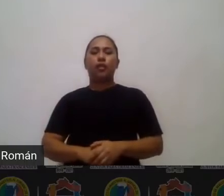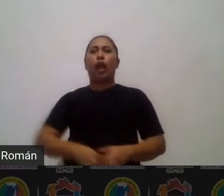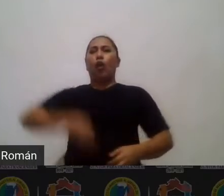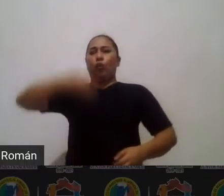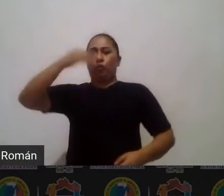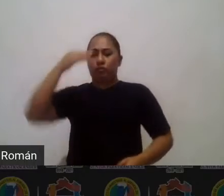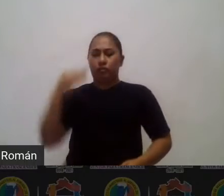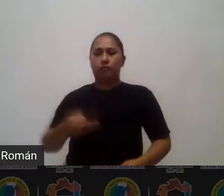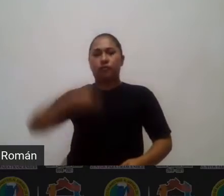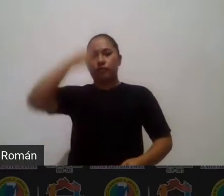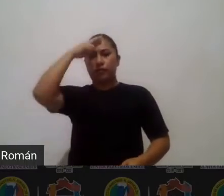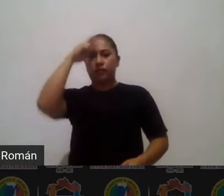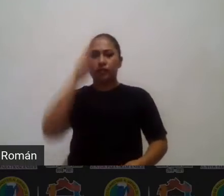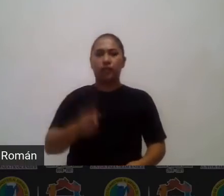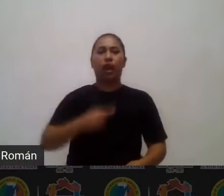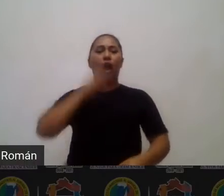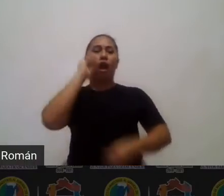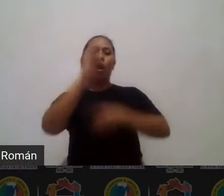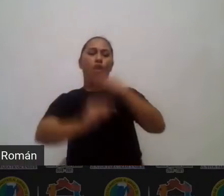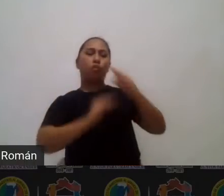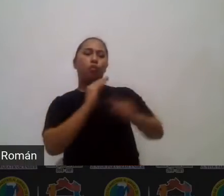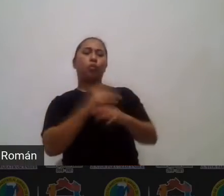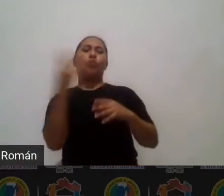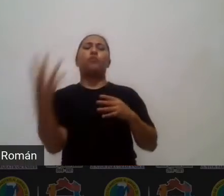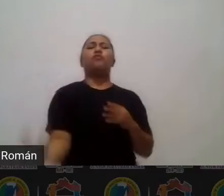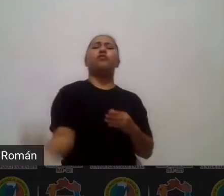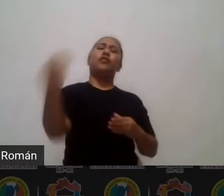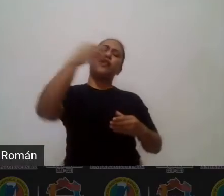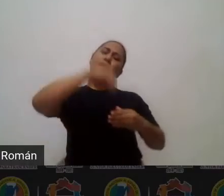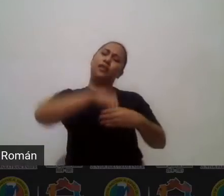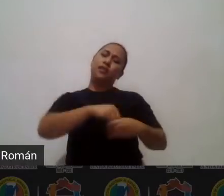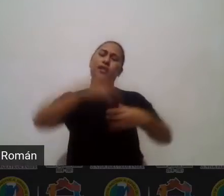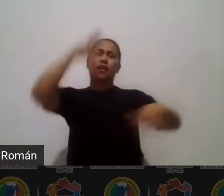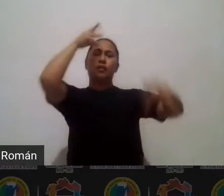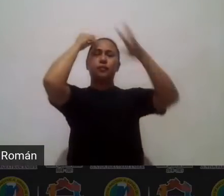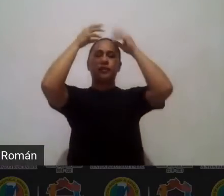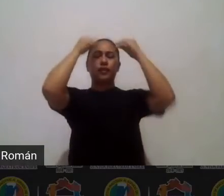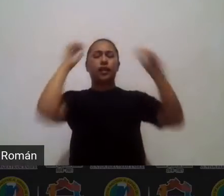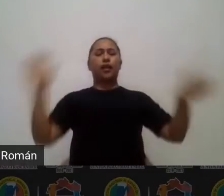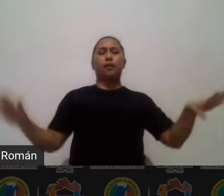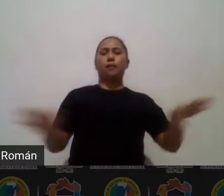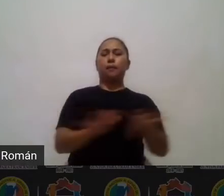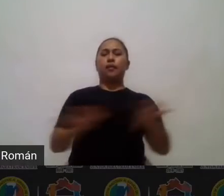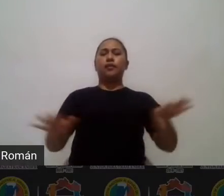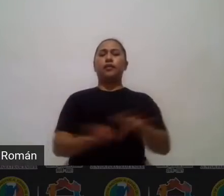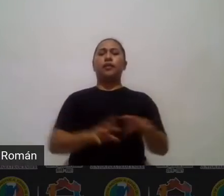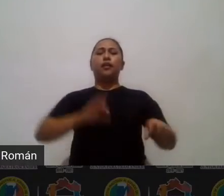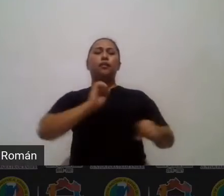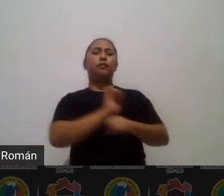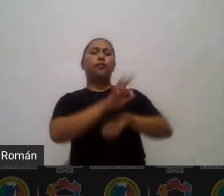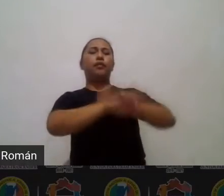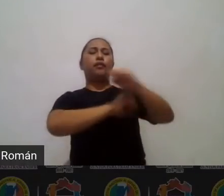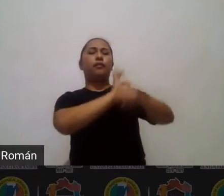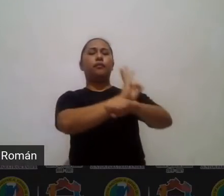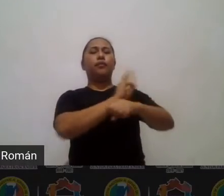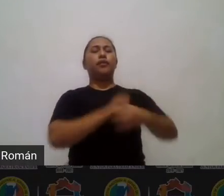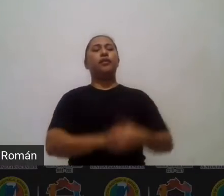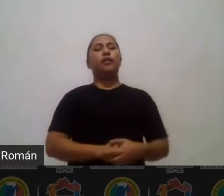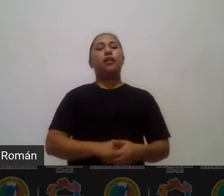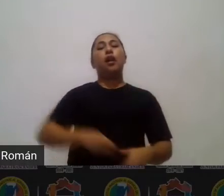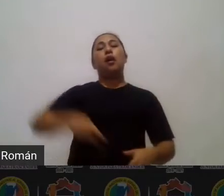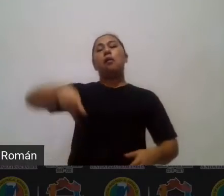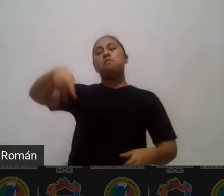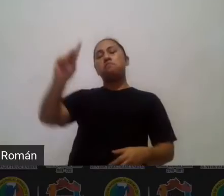todos caben en el aprendizaje basado en fenómenos ok pero su